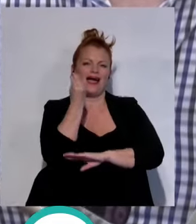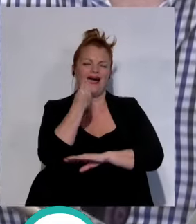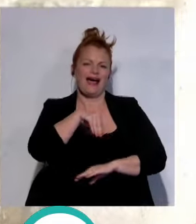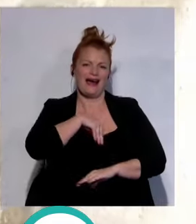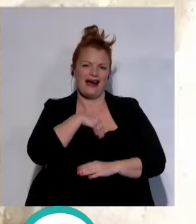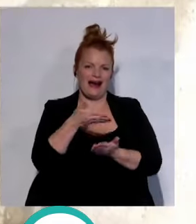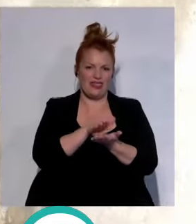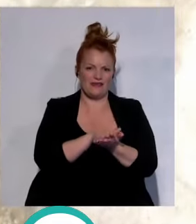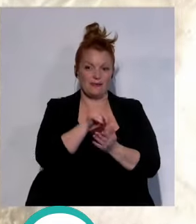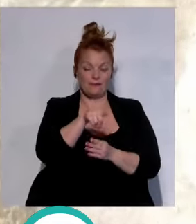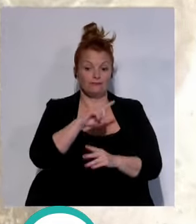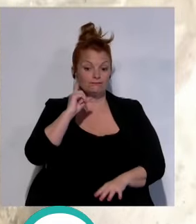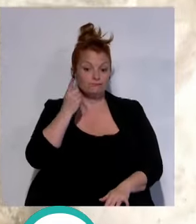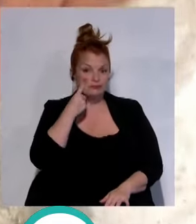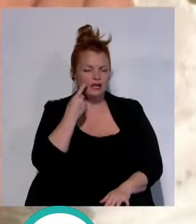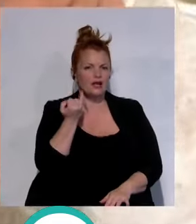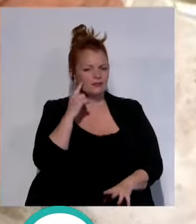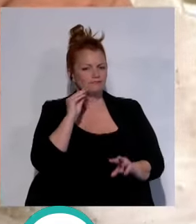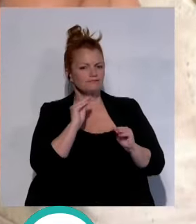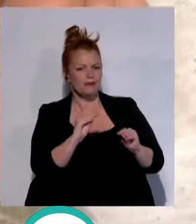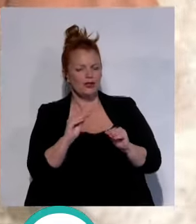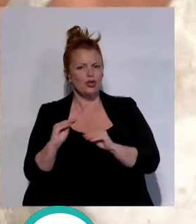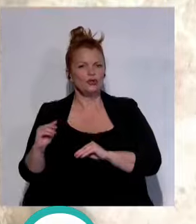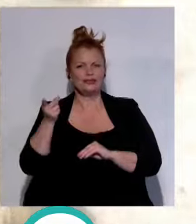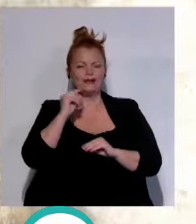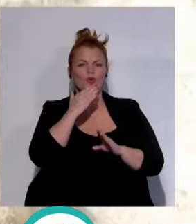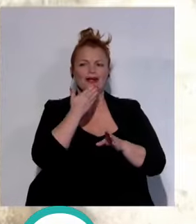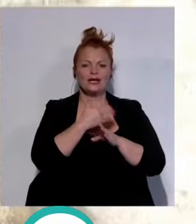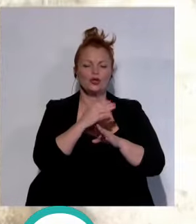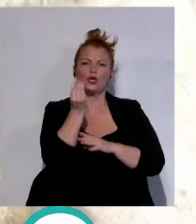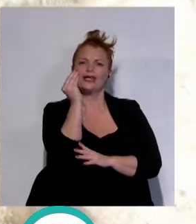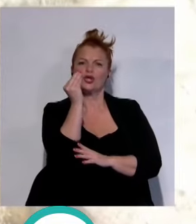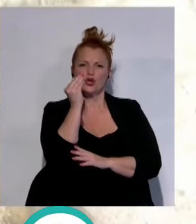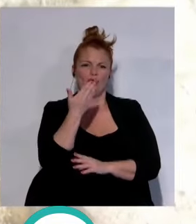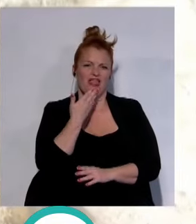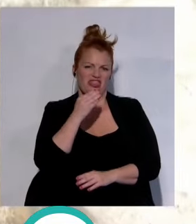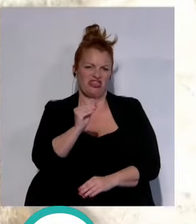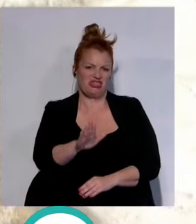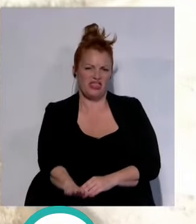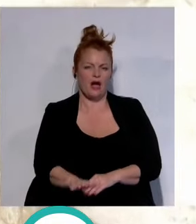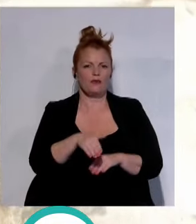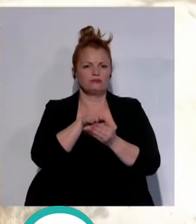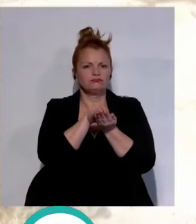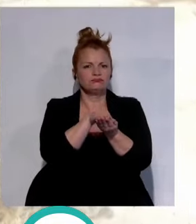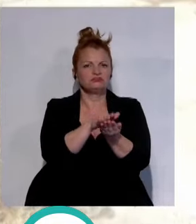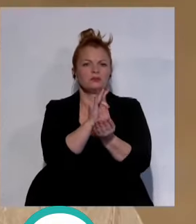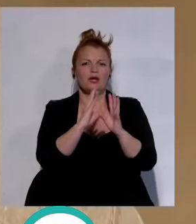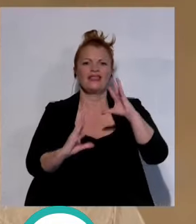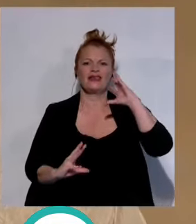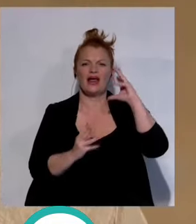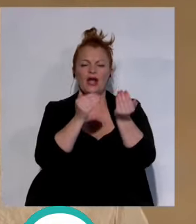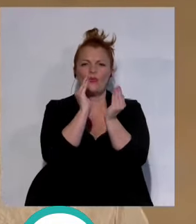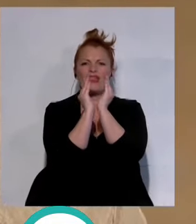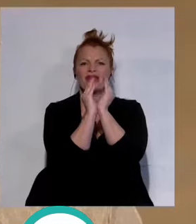entre las piezas halladas han llamado la atención también los restos de un niño de corta edad sepultado en una urna cineraria de